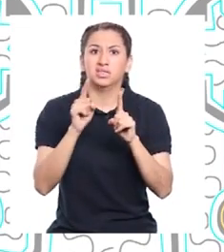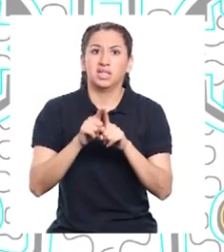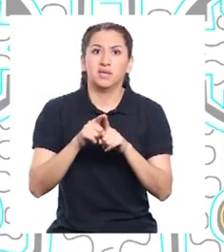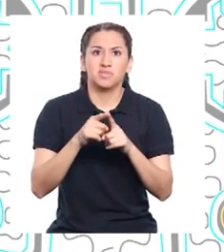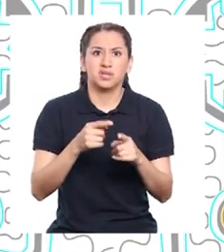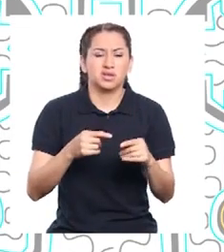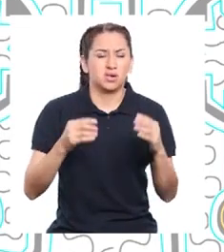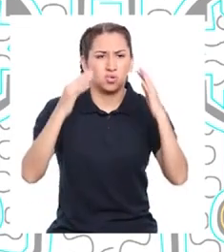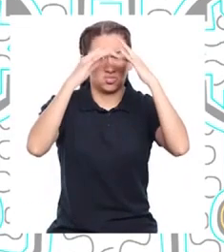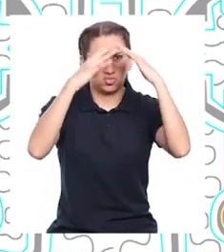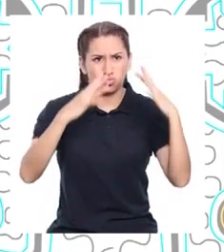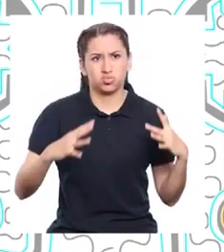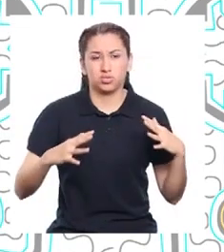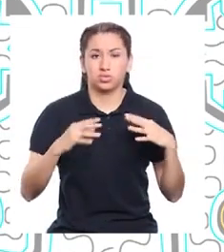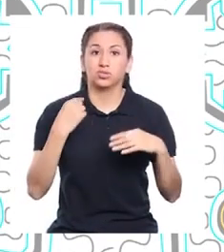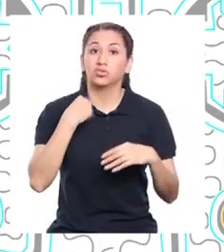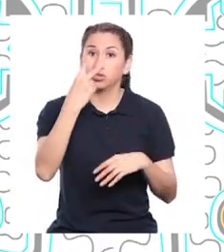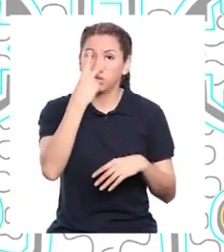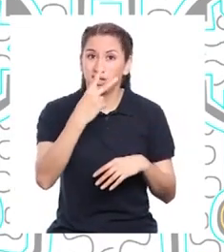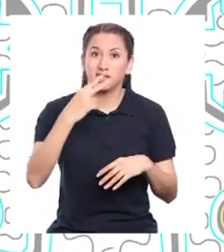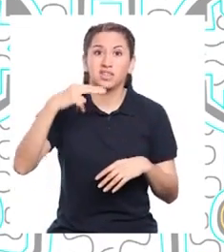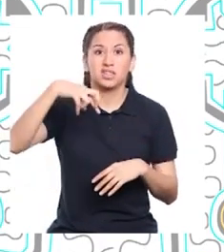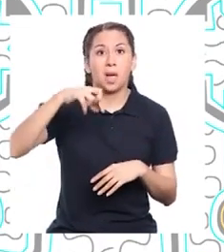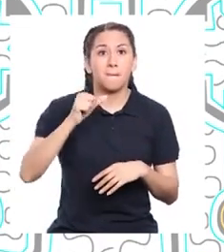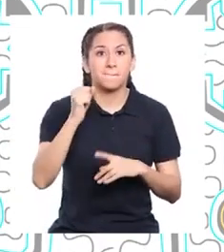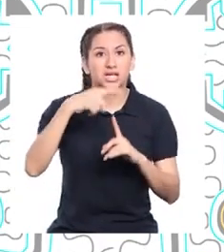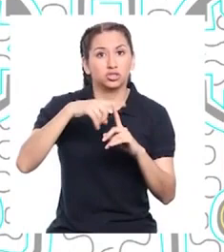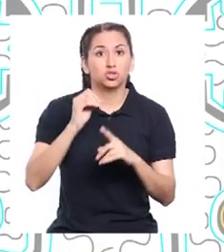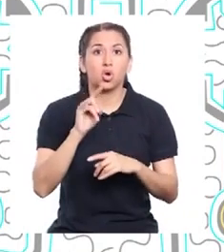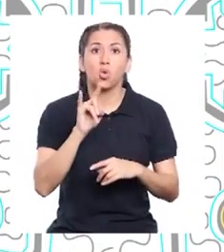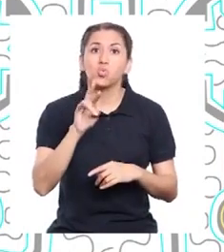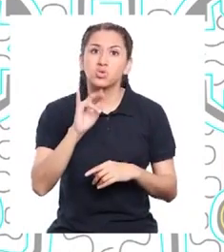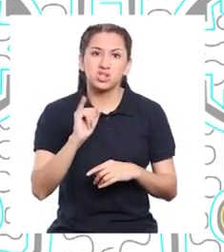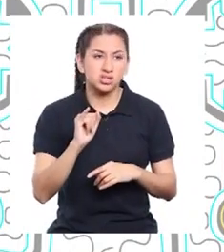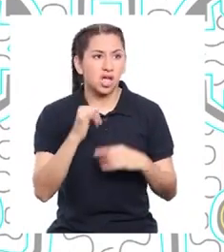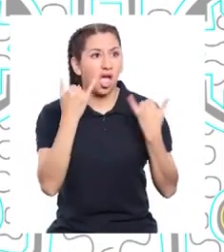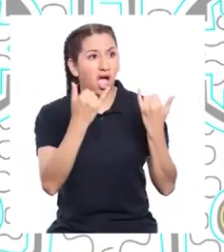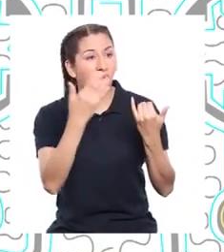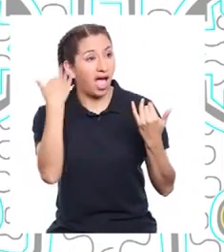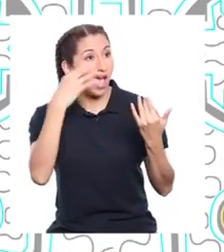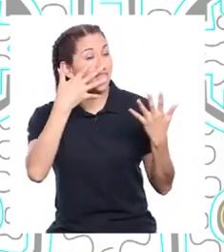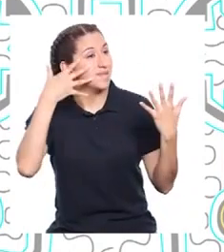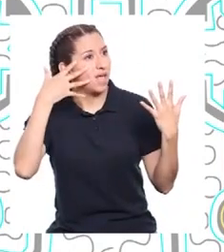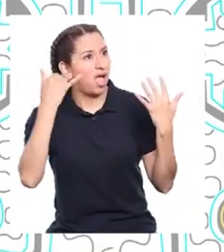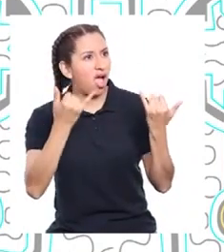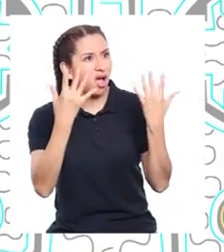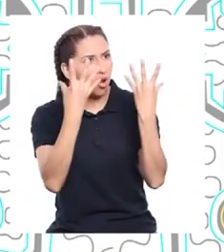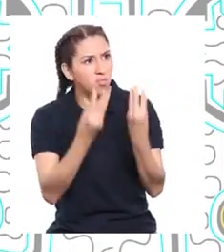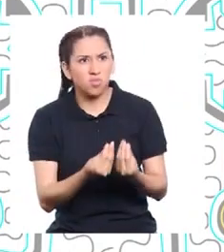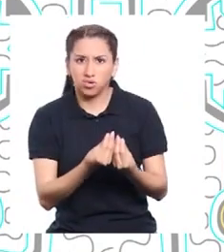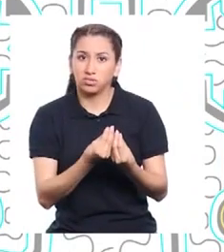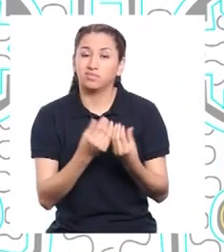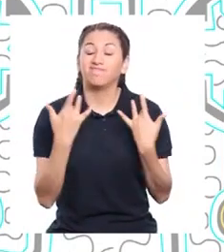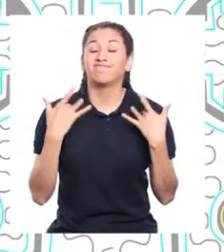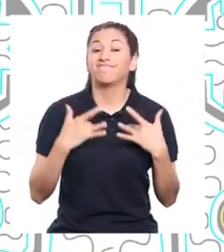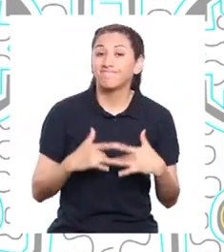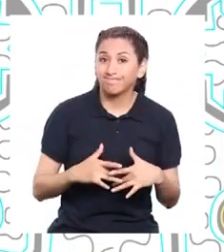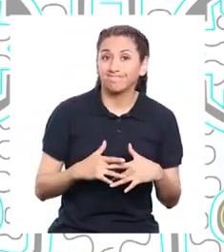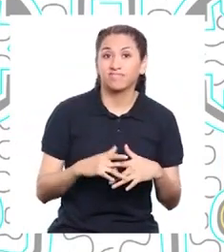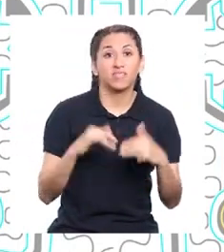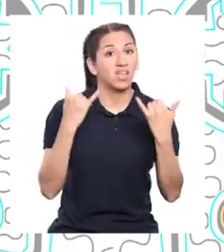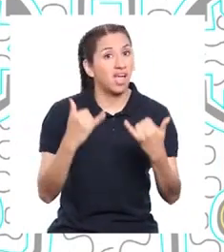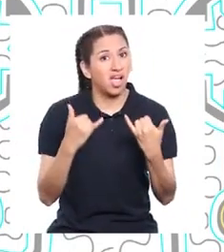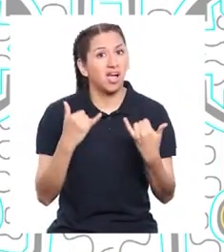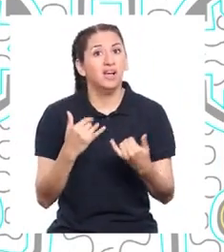se van derritiendo. Yo he visto fotos del nevado Pastor Uri y ahora no queda mucho de lo que fue. ¡Qué triste!